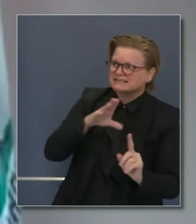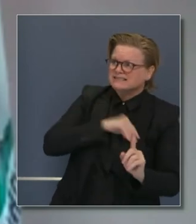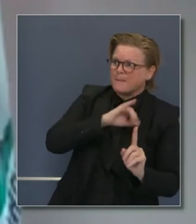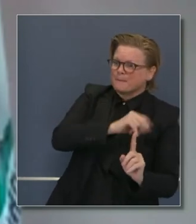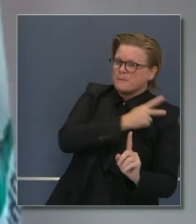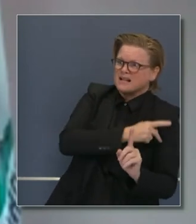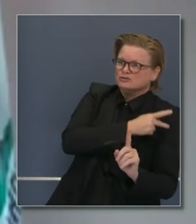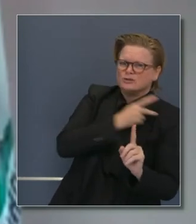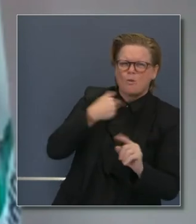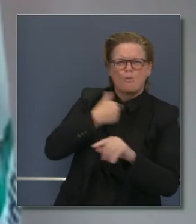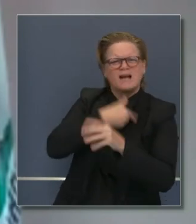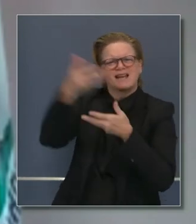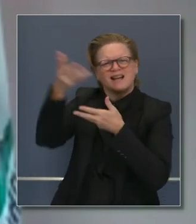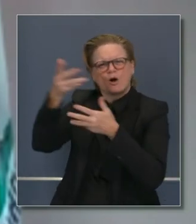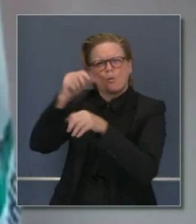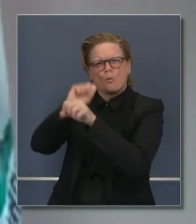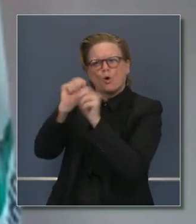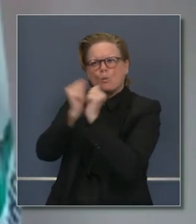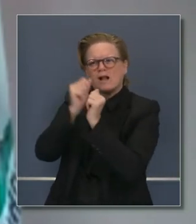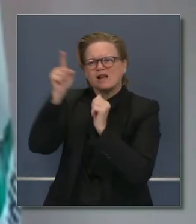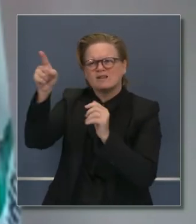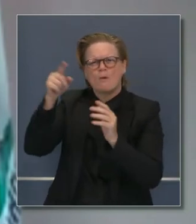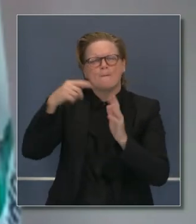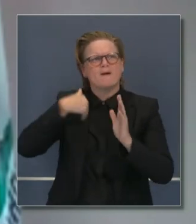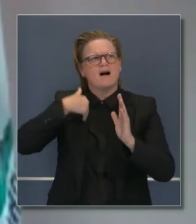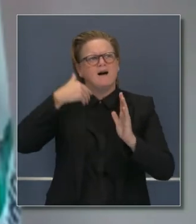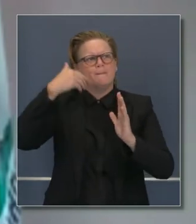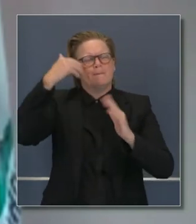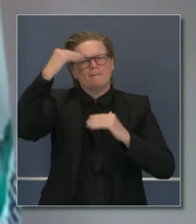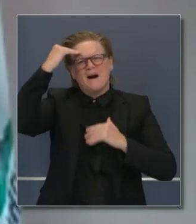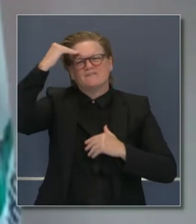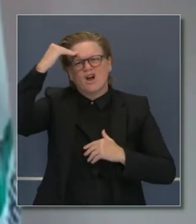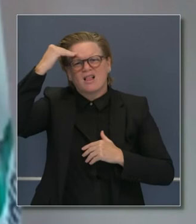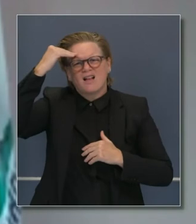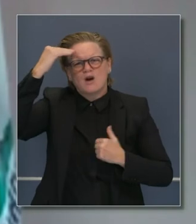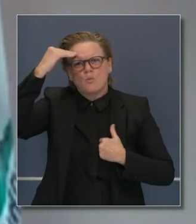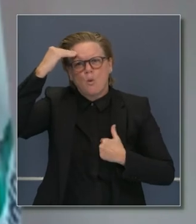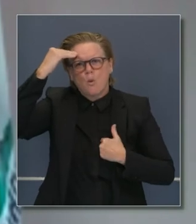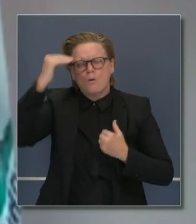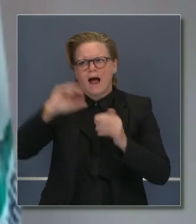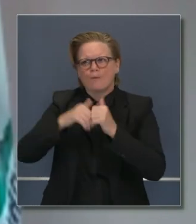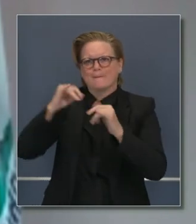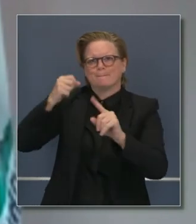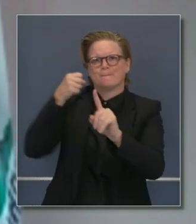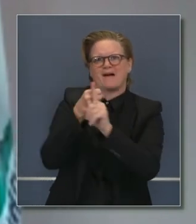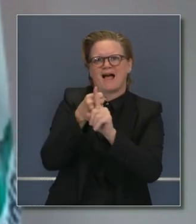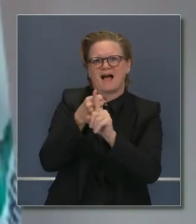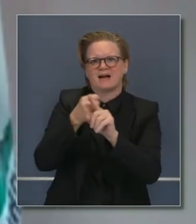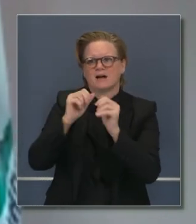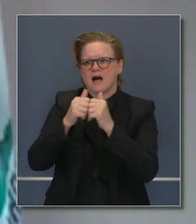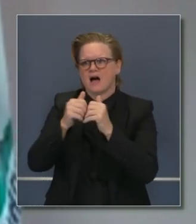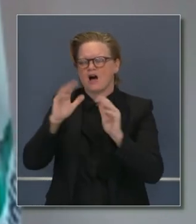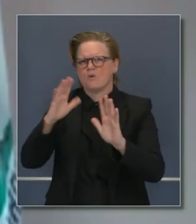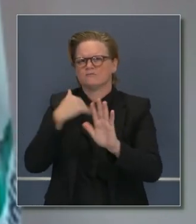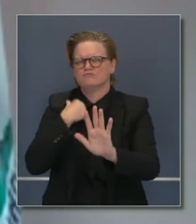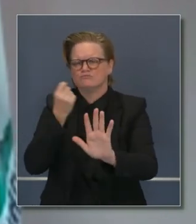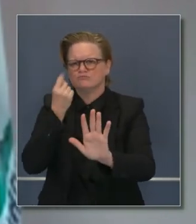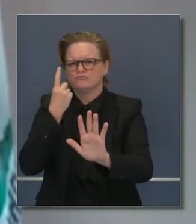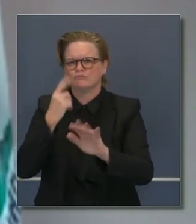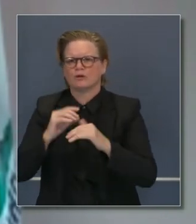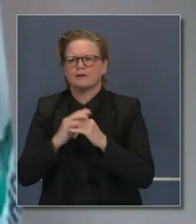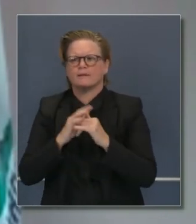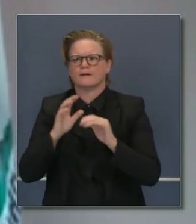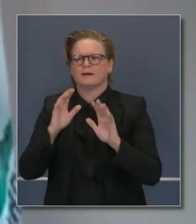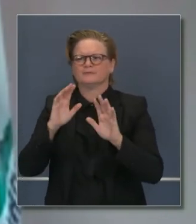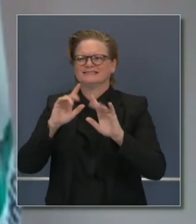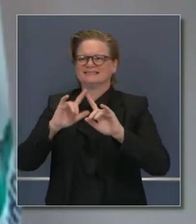trabajaremos juntos. Estamos conscientes del impacto en la capacidad de unidades de cuidados intensivos. Lo tenemos muy presente. Pero